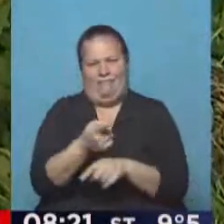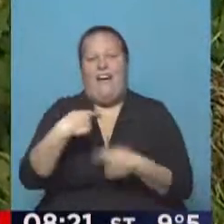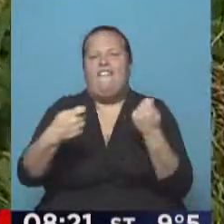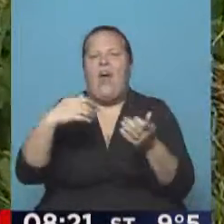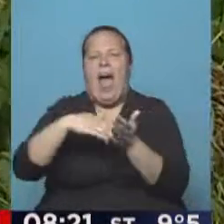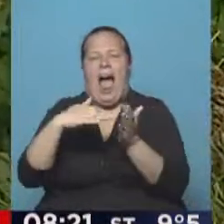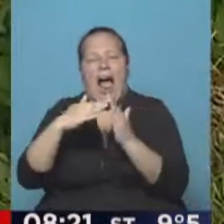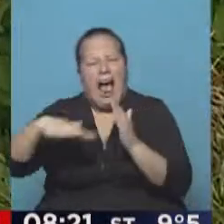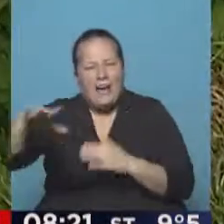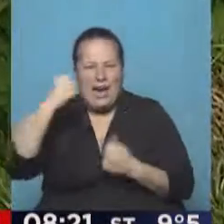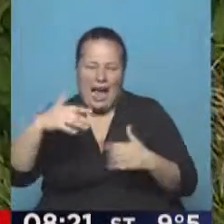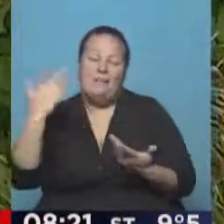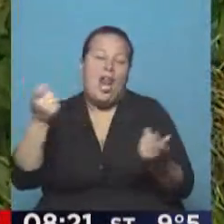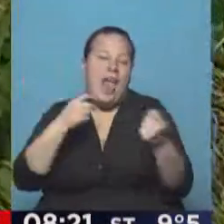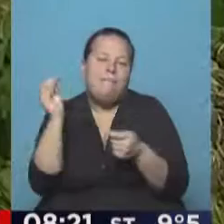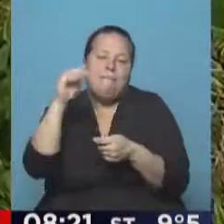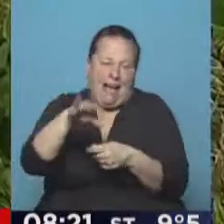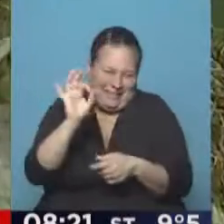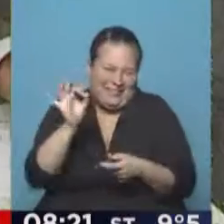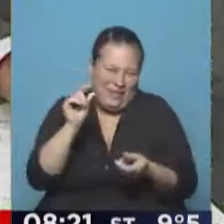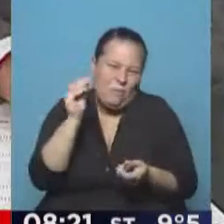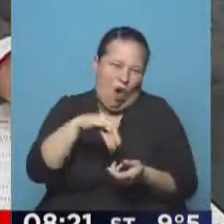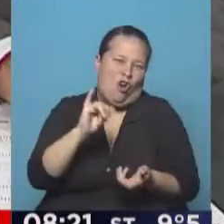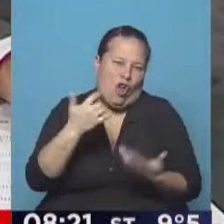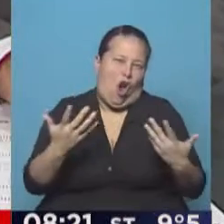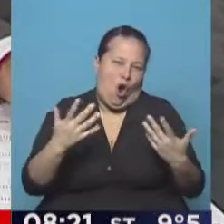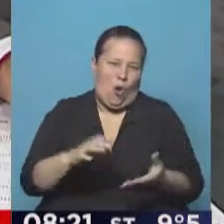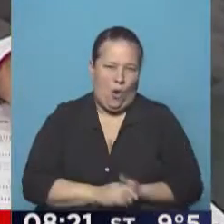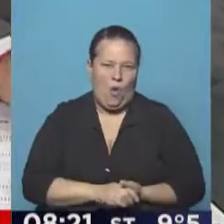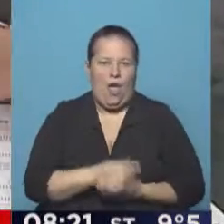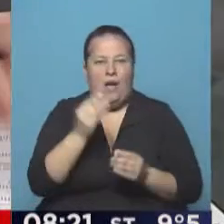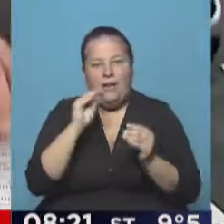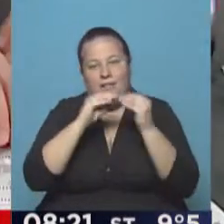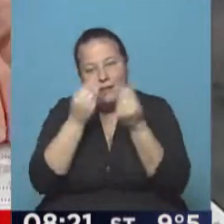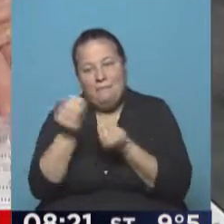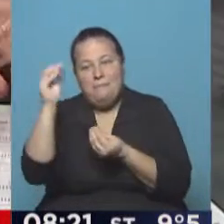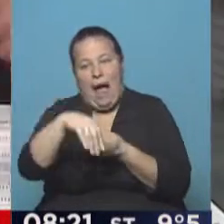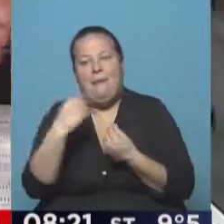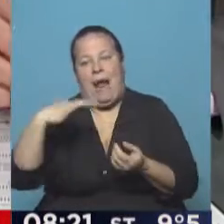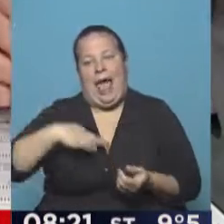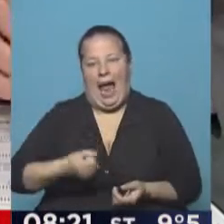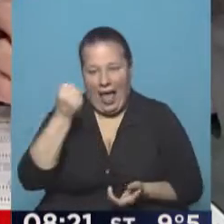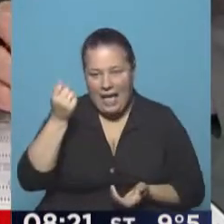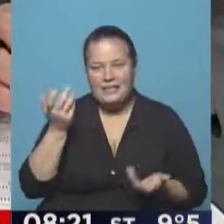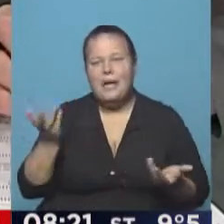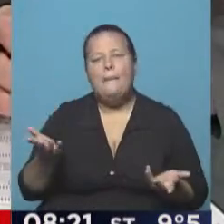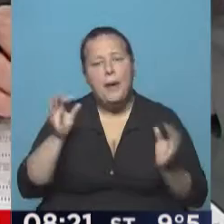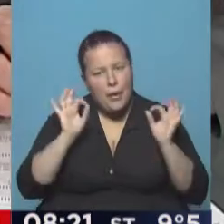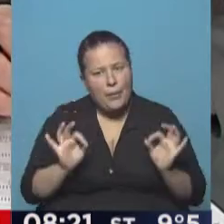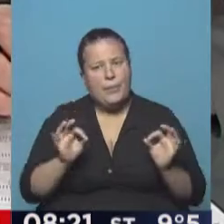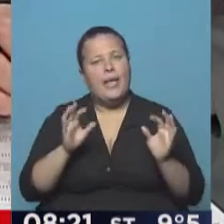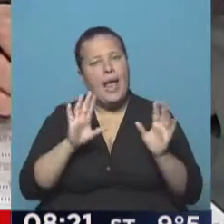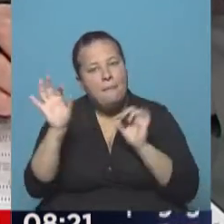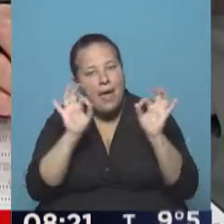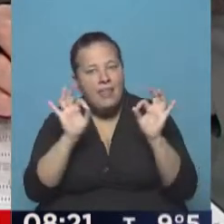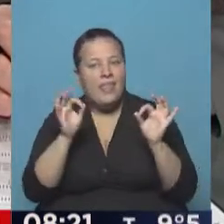verdulería, pero se entiende, el comercio le tiene que agregar, lógicamente, una suma de dinero para ganar. Pero viene bien como termómetro